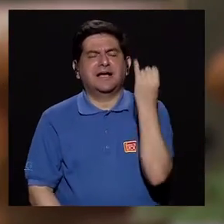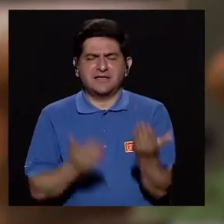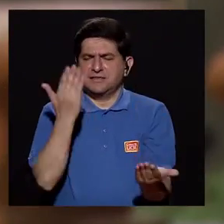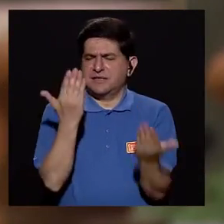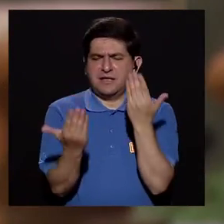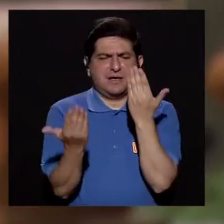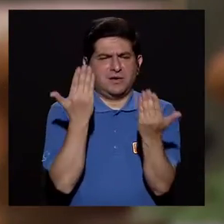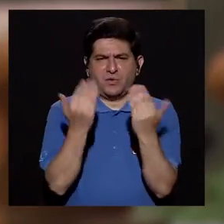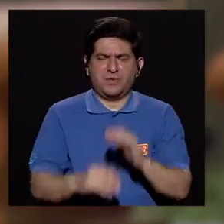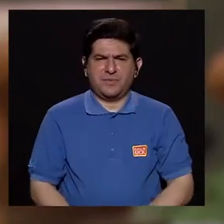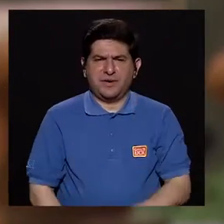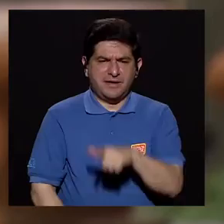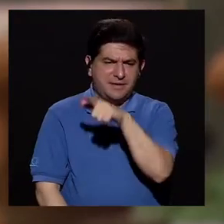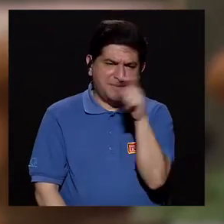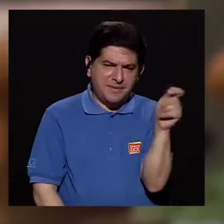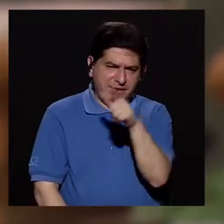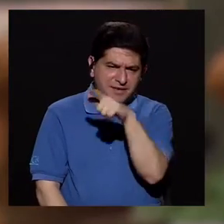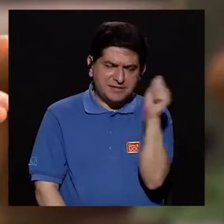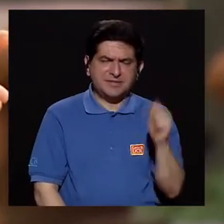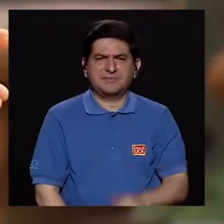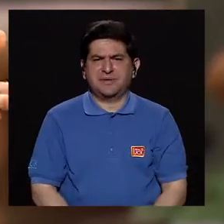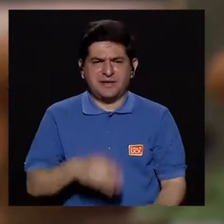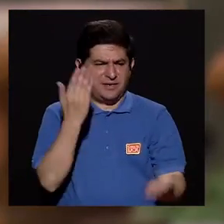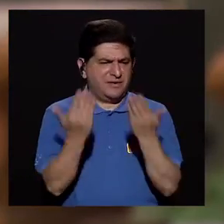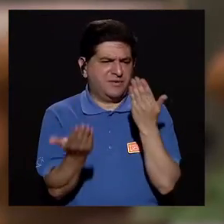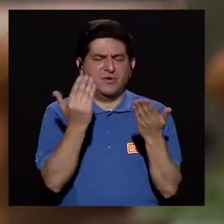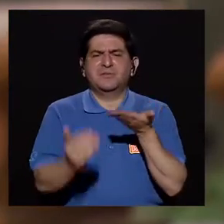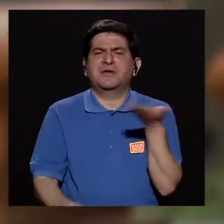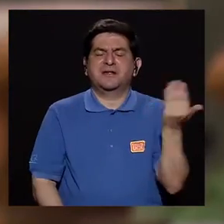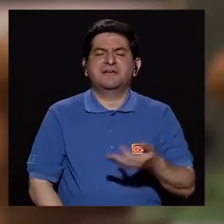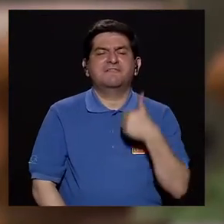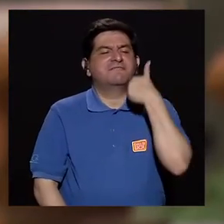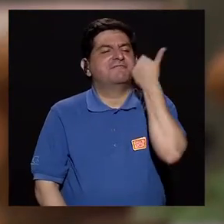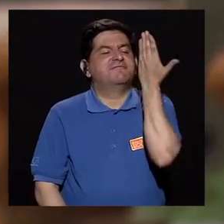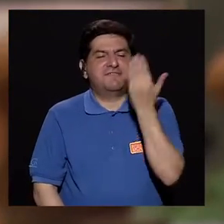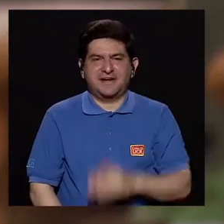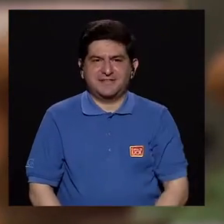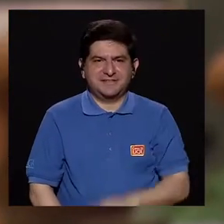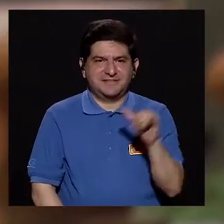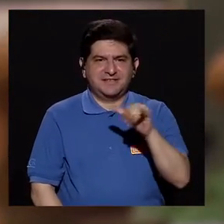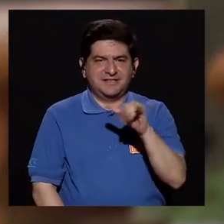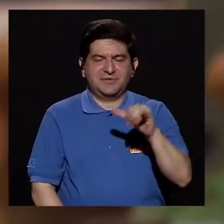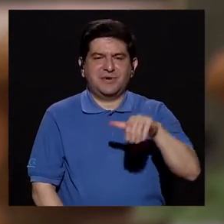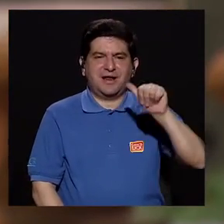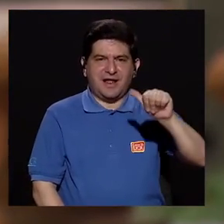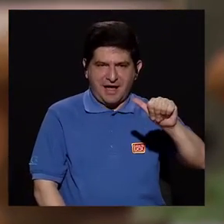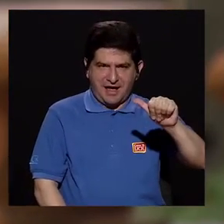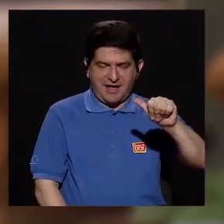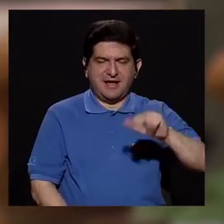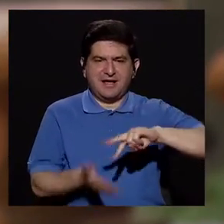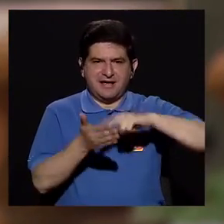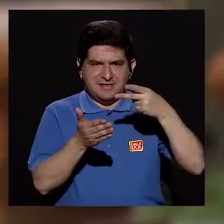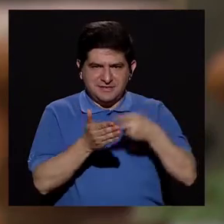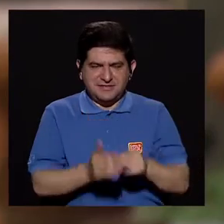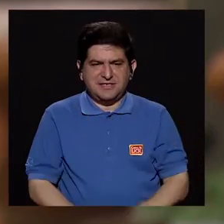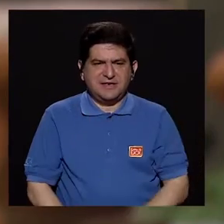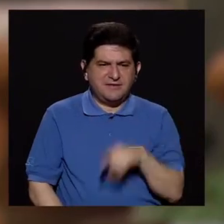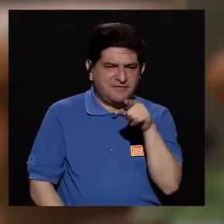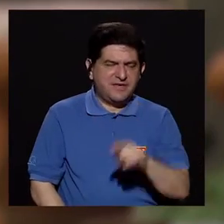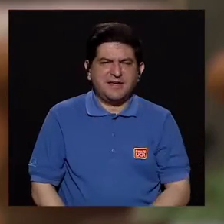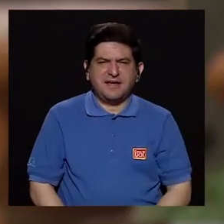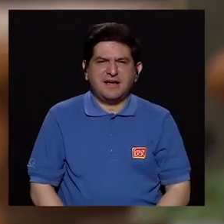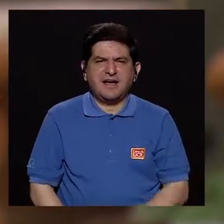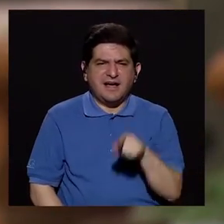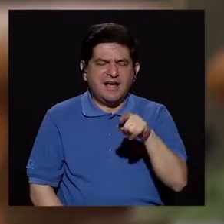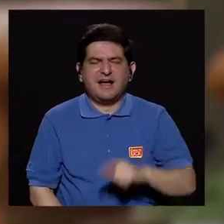comparar los lunares mes a mes. ¿Qué le van a comparar? Es muy fácil, con el abecedario. La A significa asimetría,